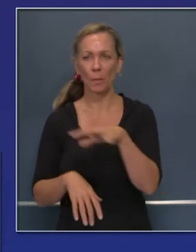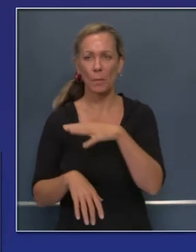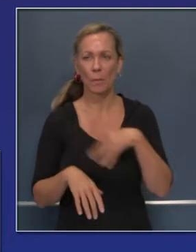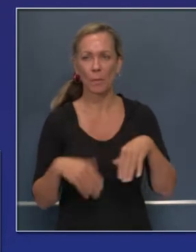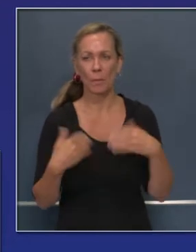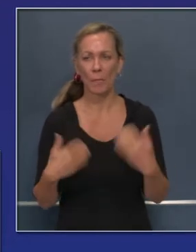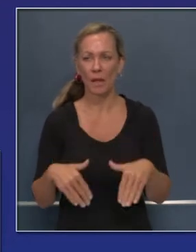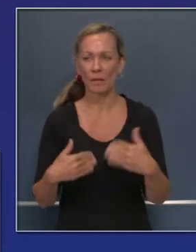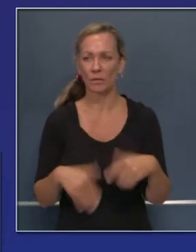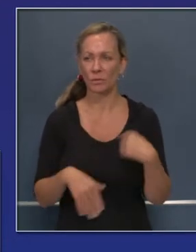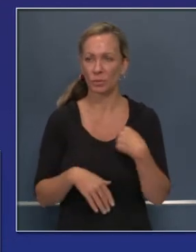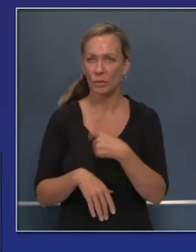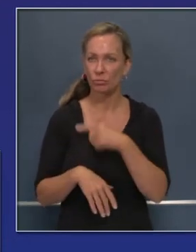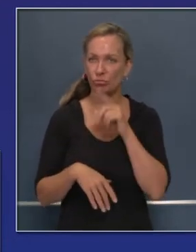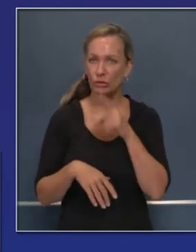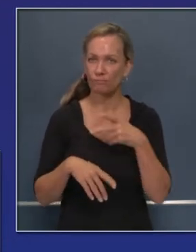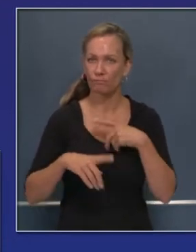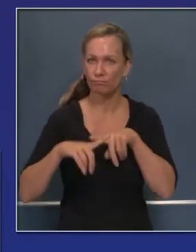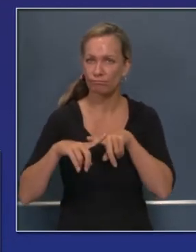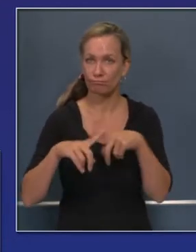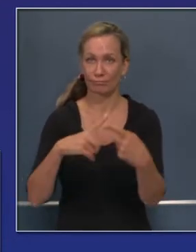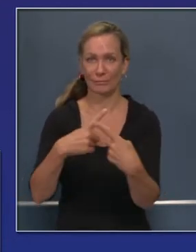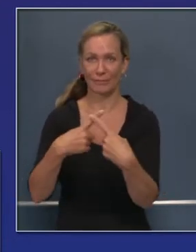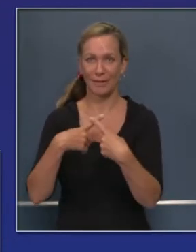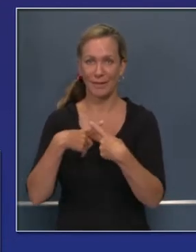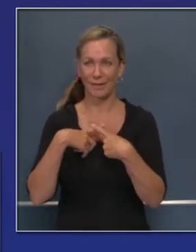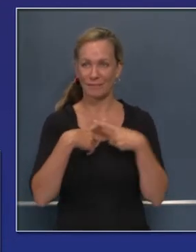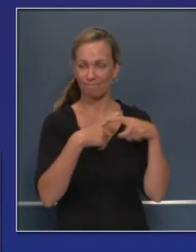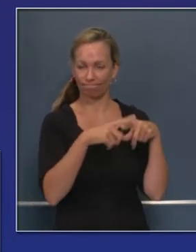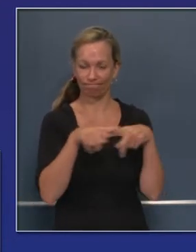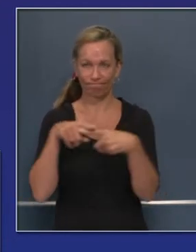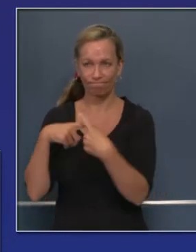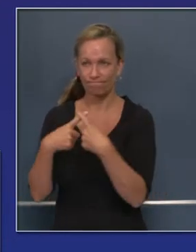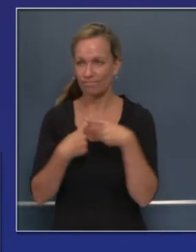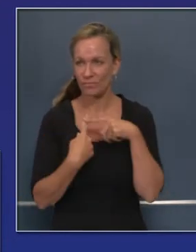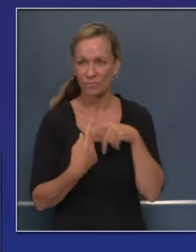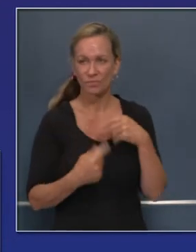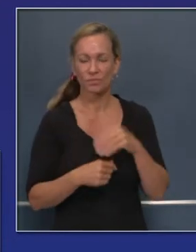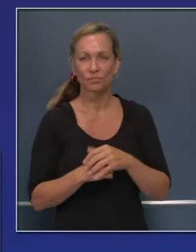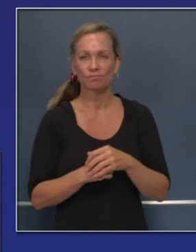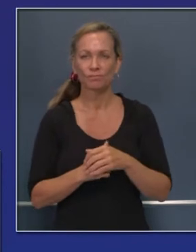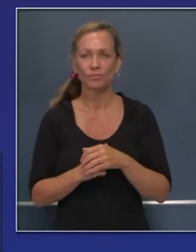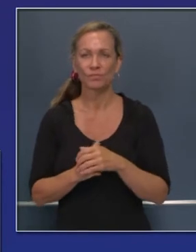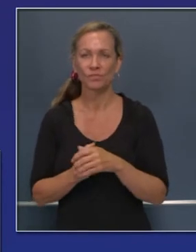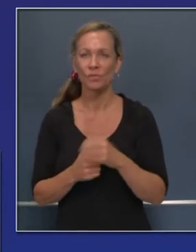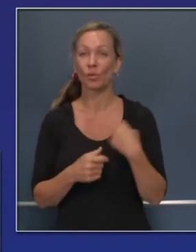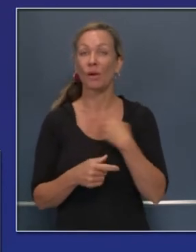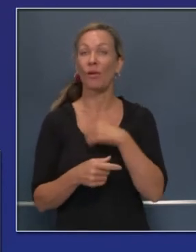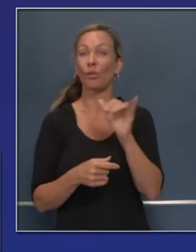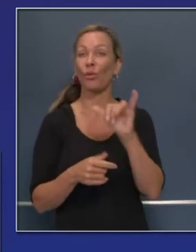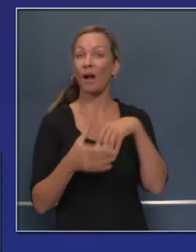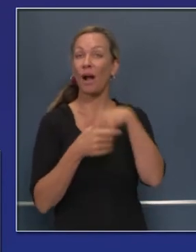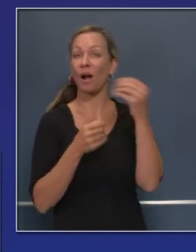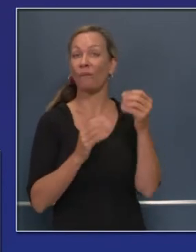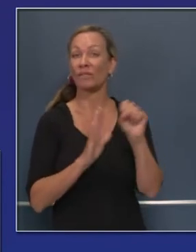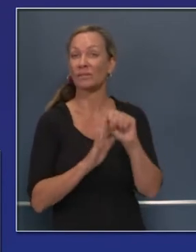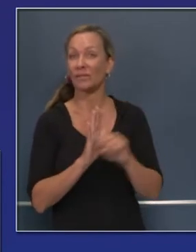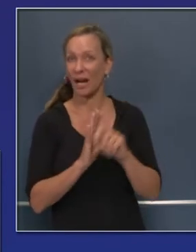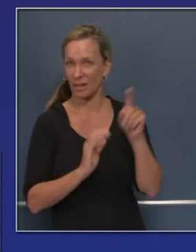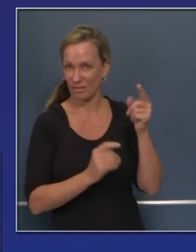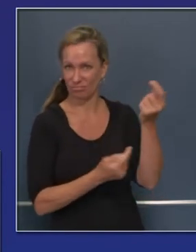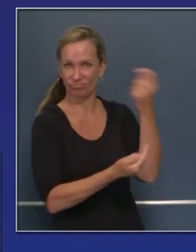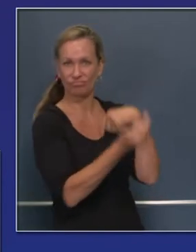mañana. Esto es parte del sistema de ayuda mutua dentro del Estado. Y incluye también 709 camiones de bomberos